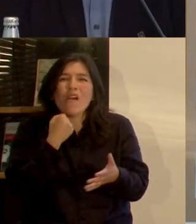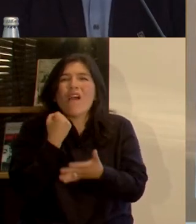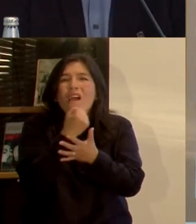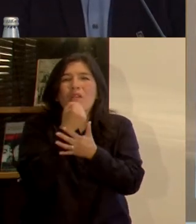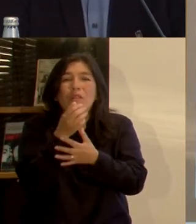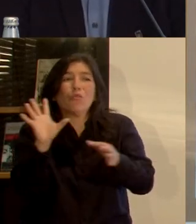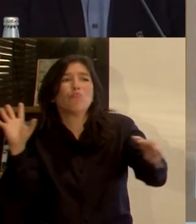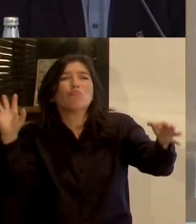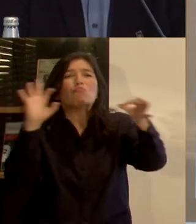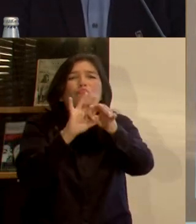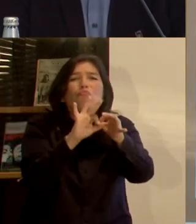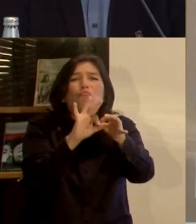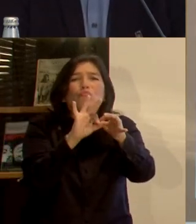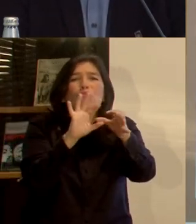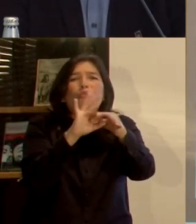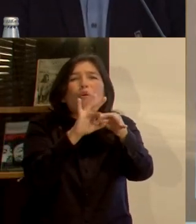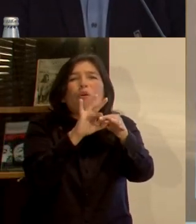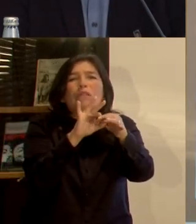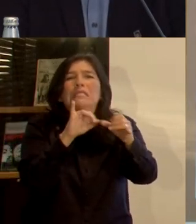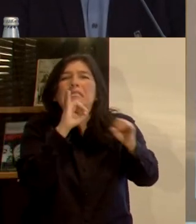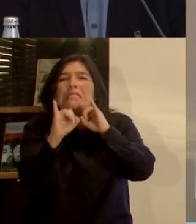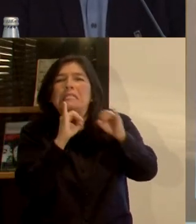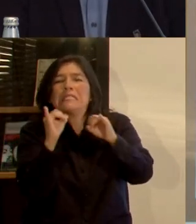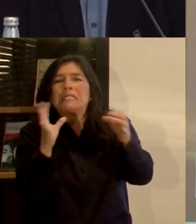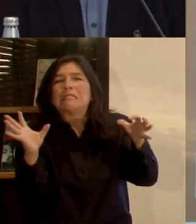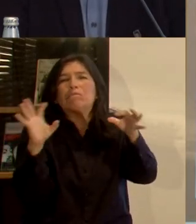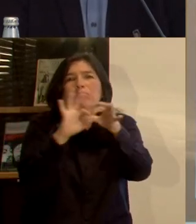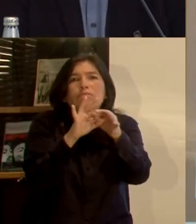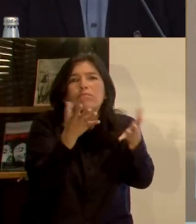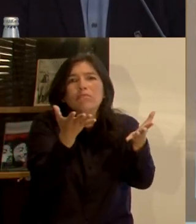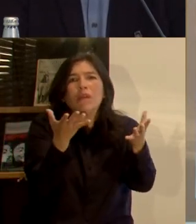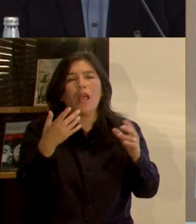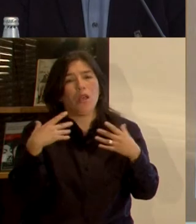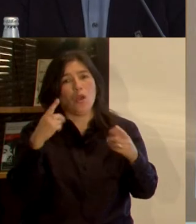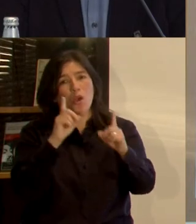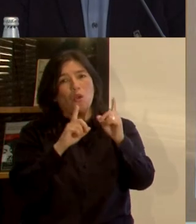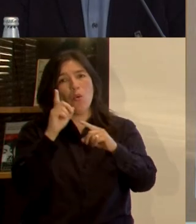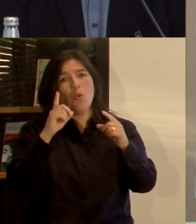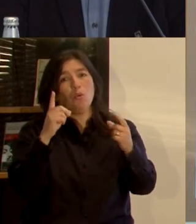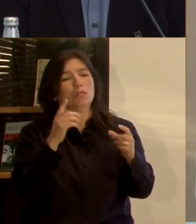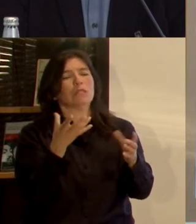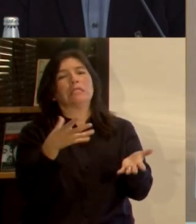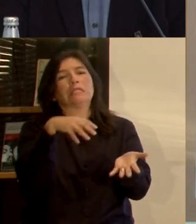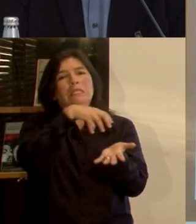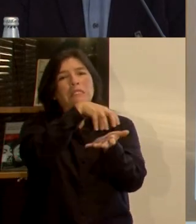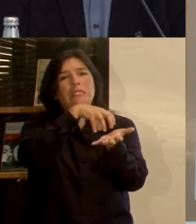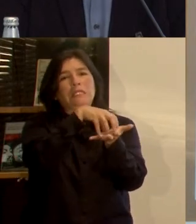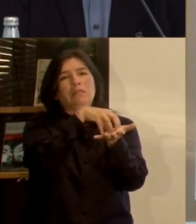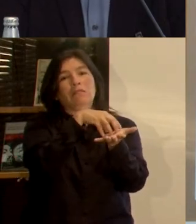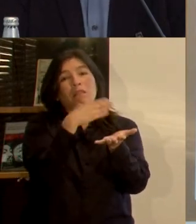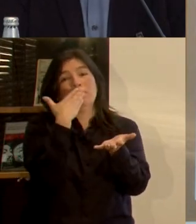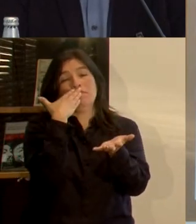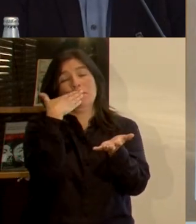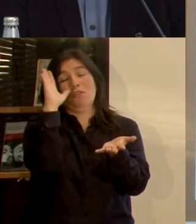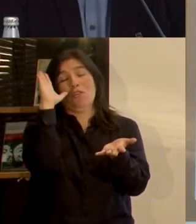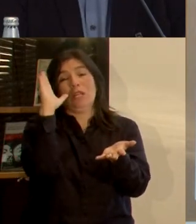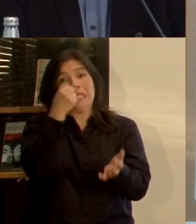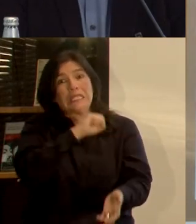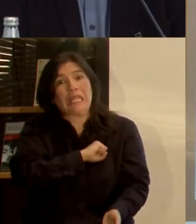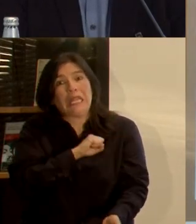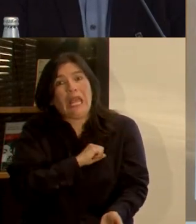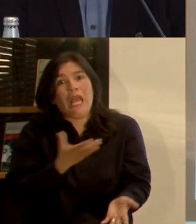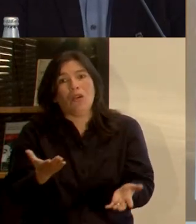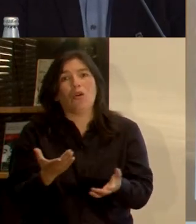te conectas o te transportas, y evidentemente hay privilegios para ciertas comunas del Conoriente de Santiago, pero